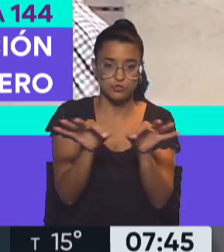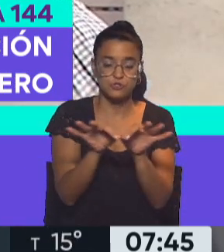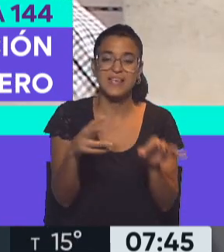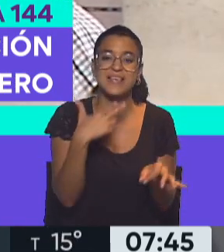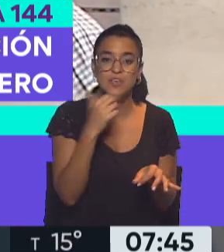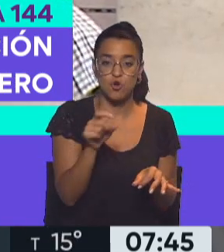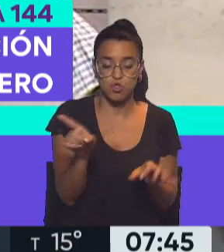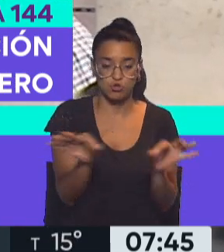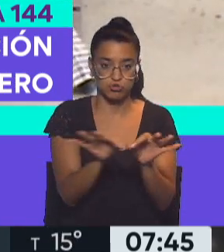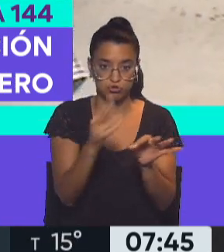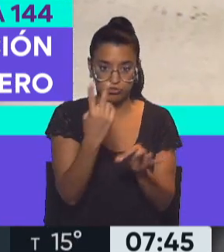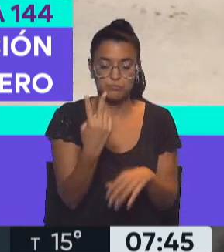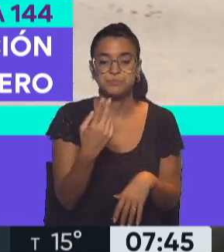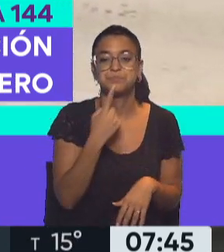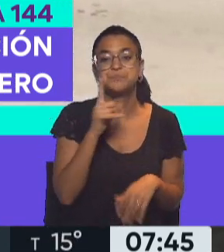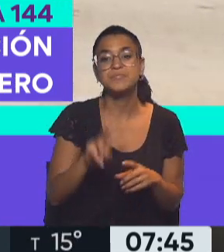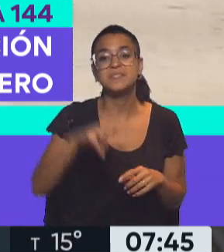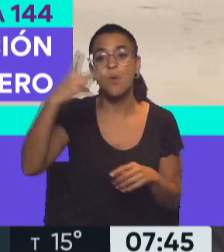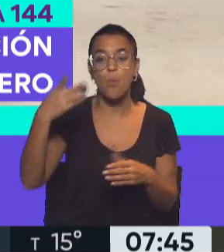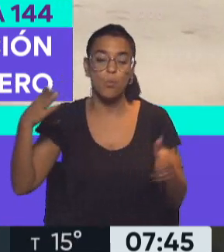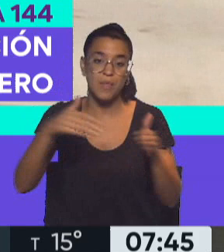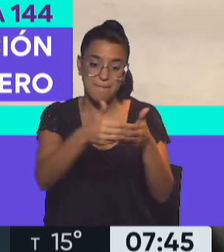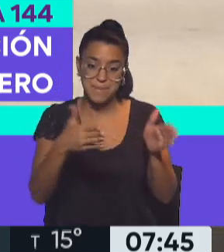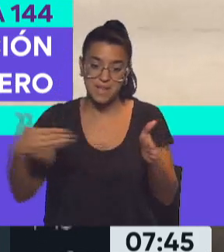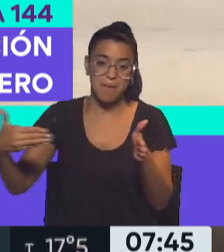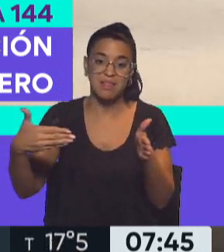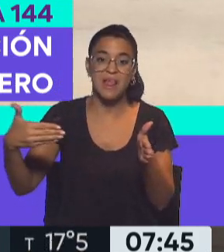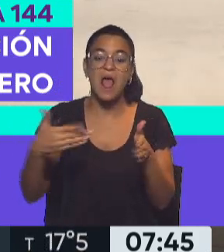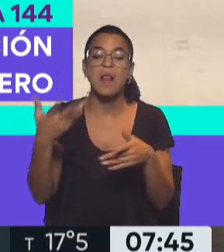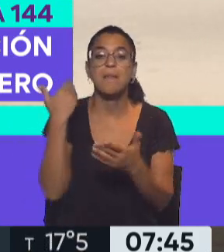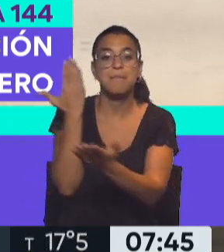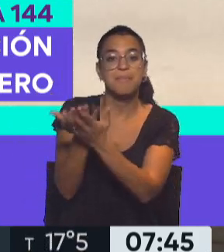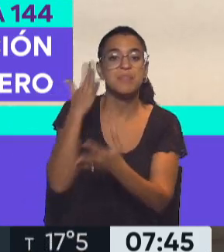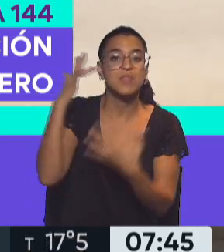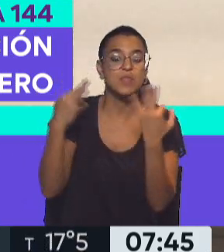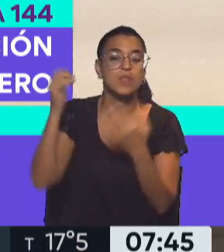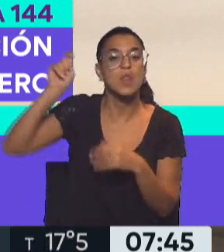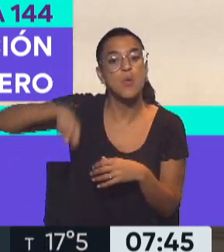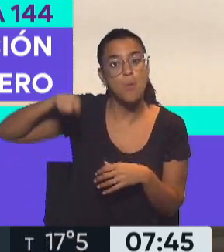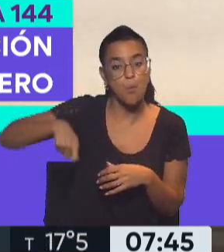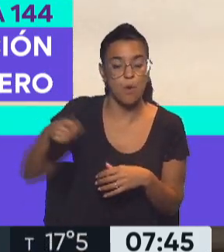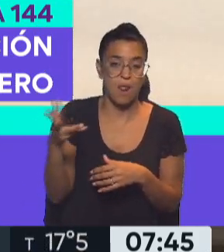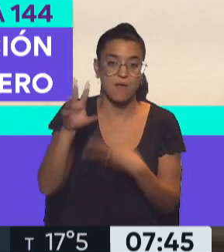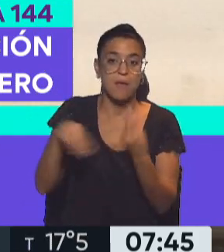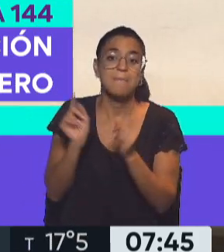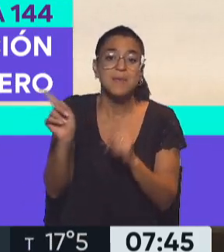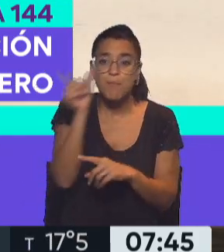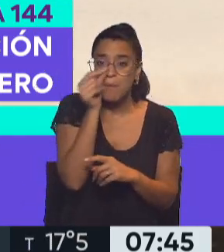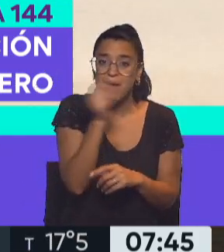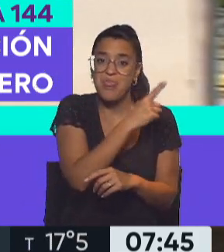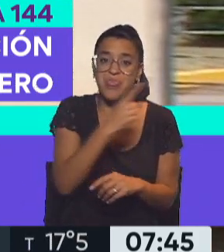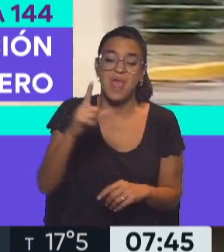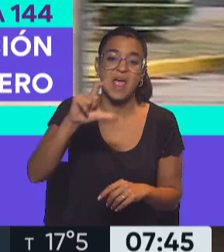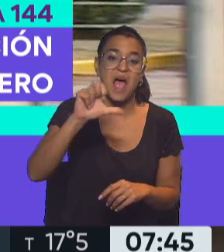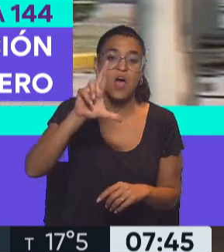y recordemos también la segunda perimetral impuesta, pedida a los tribunales de familia por el propio padre de Carolina Aló,